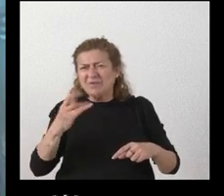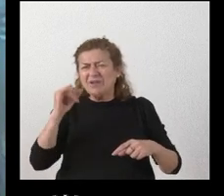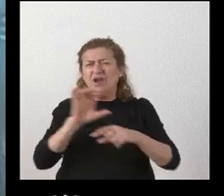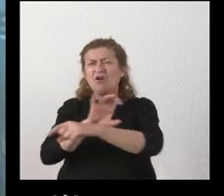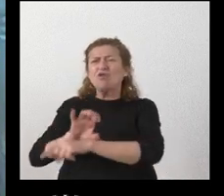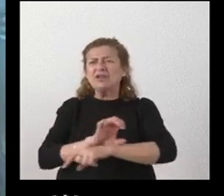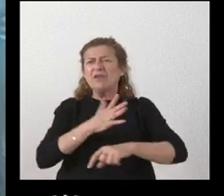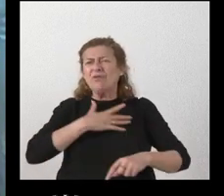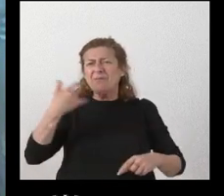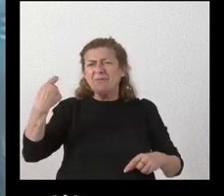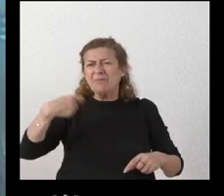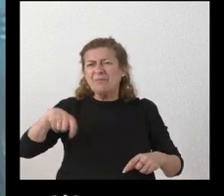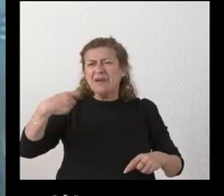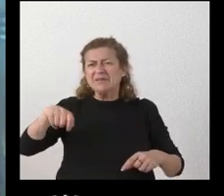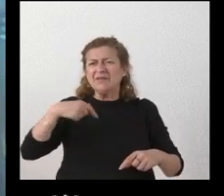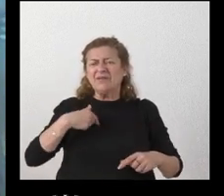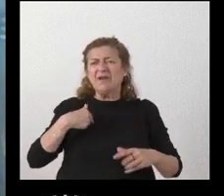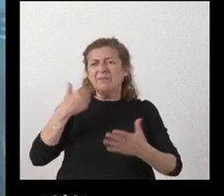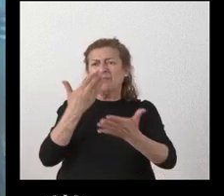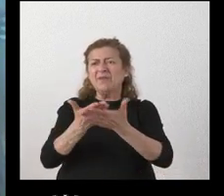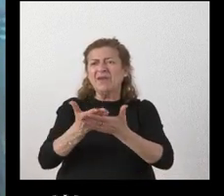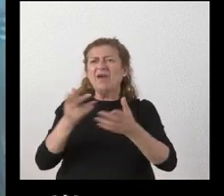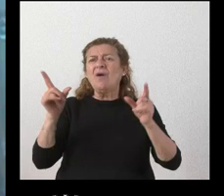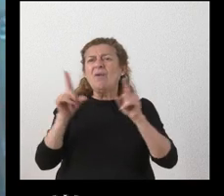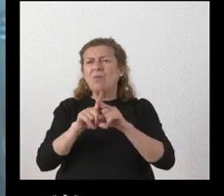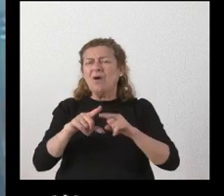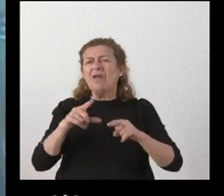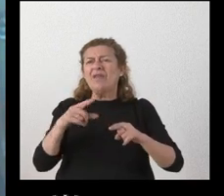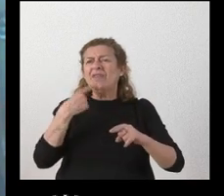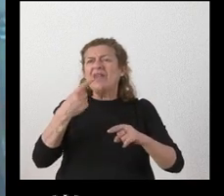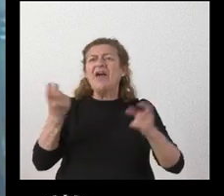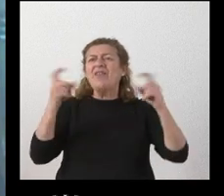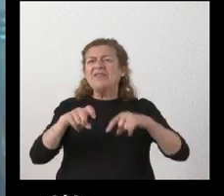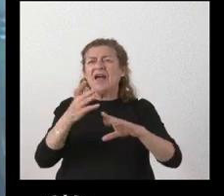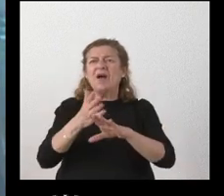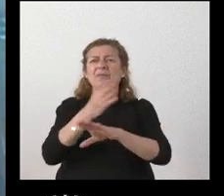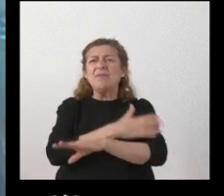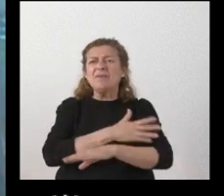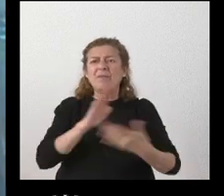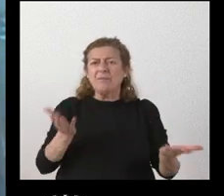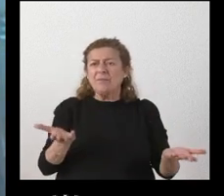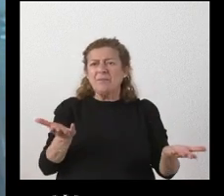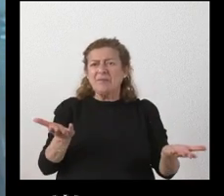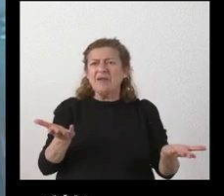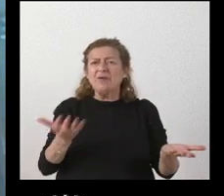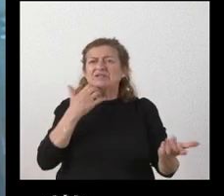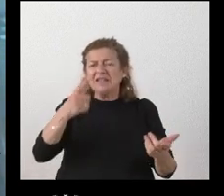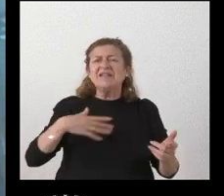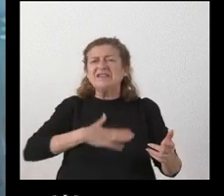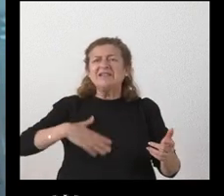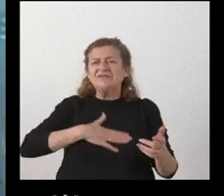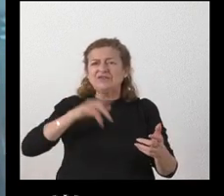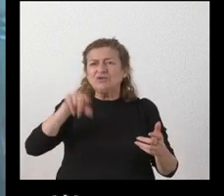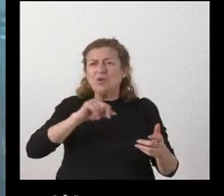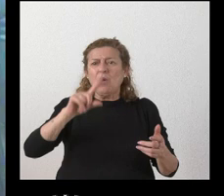Presidencia bueno le preguntaba una valoración del ritmo de implantación del fin de la cita previa pero creo que tampoco si está satisfecho o no un mes